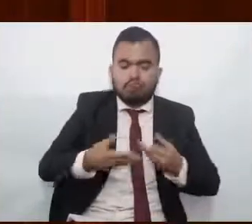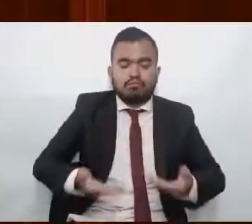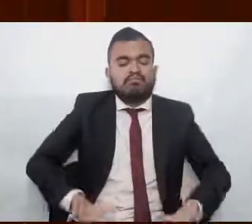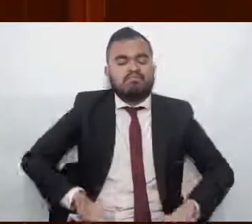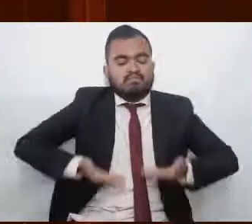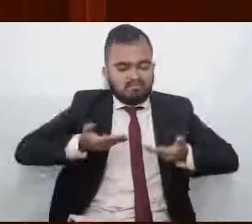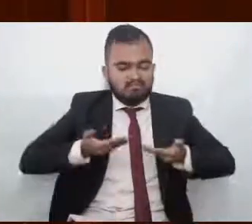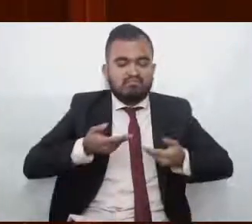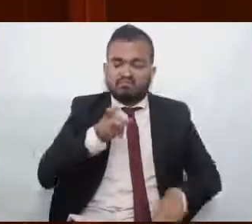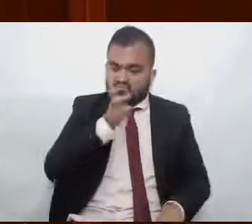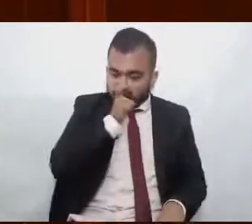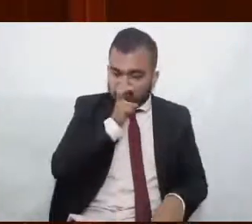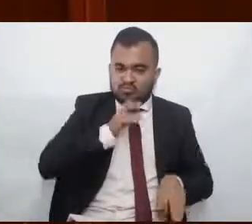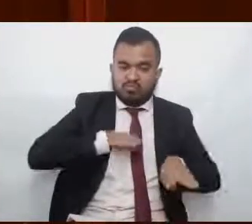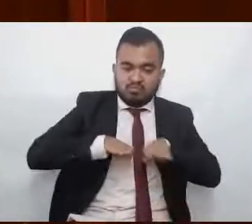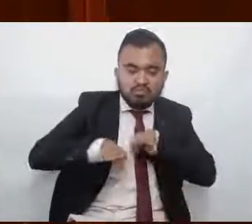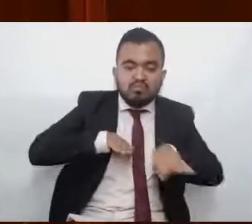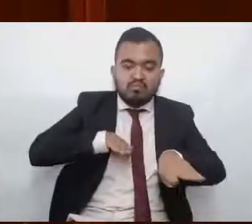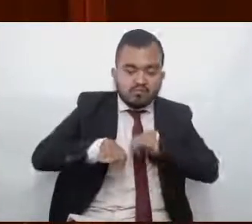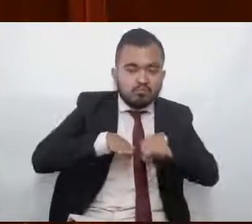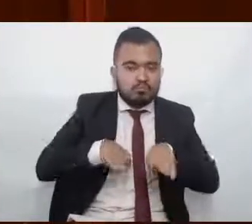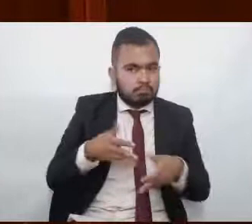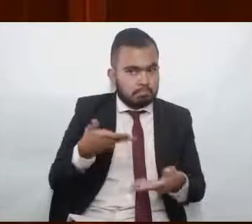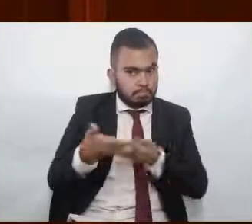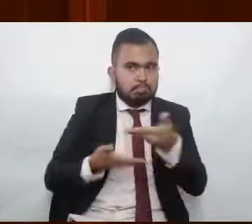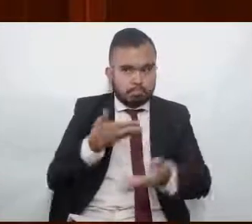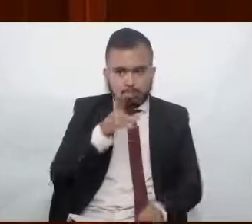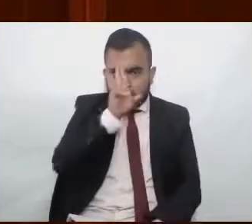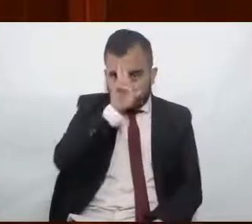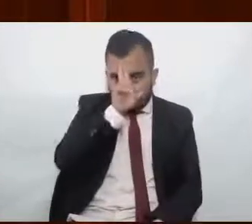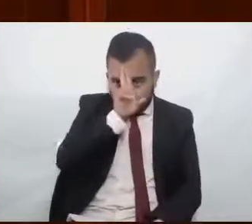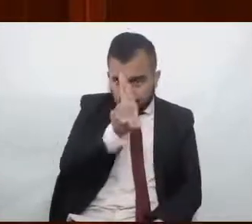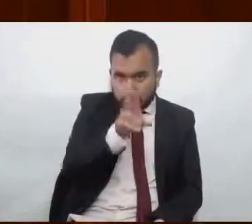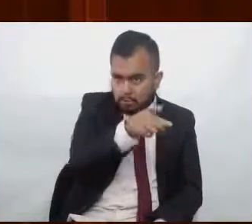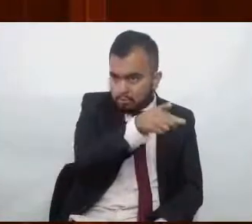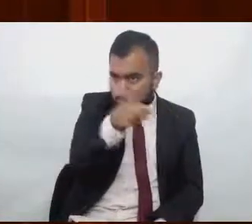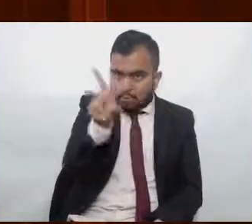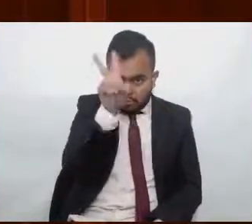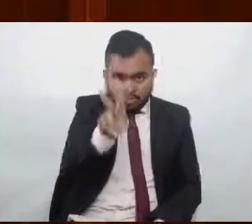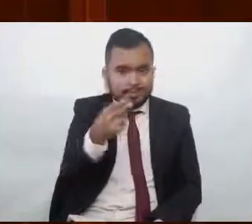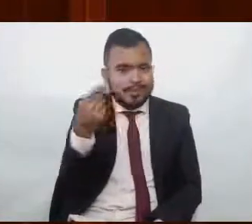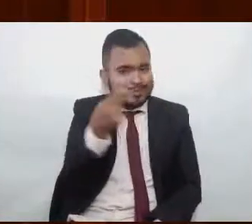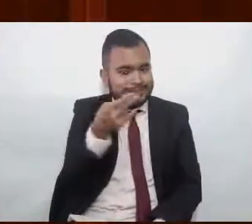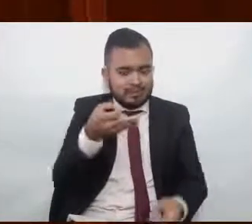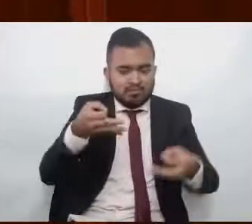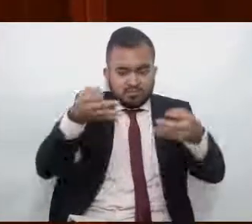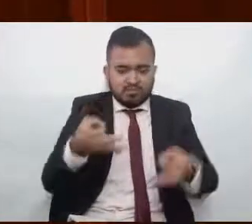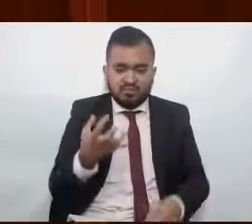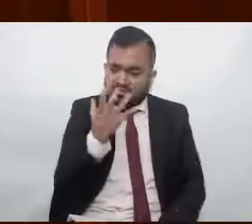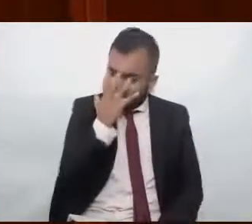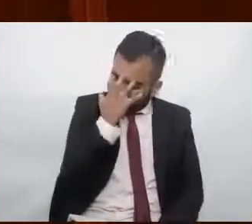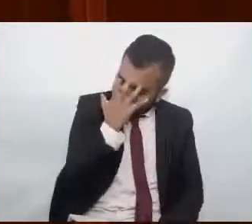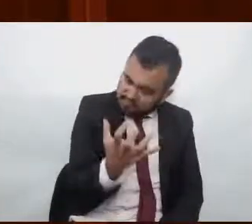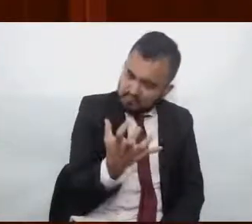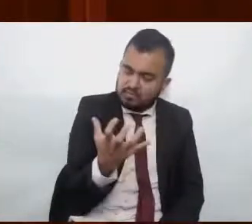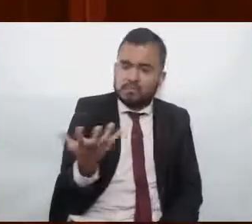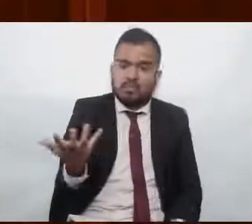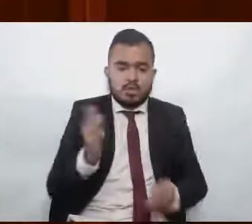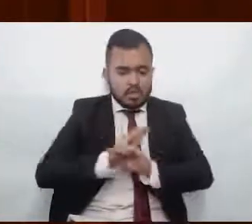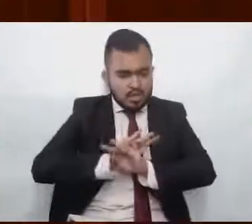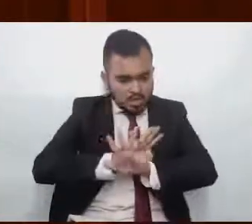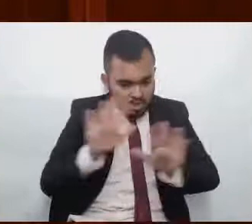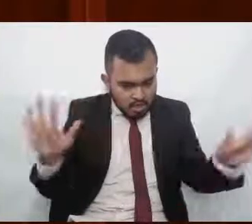con el debido respeto para realmente ser francos, diáfanos, claros y sinceros con la